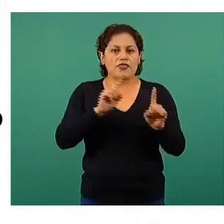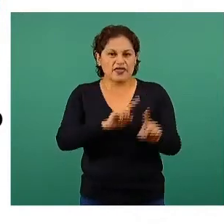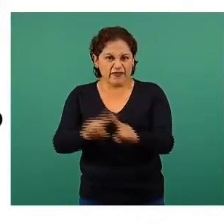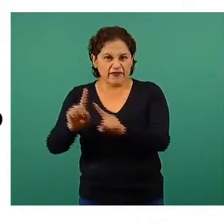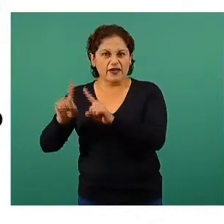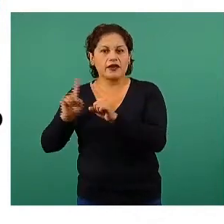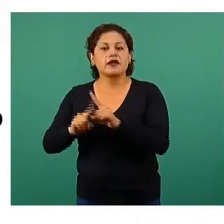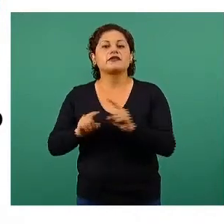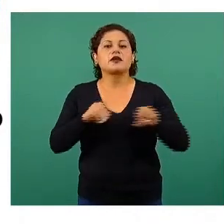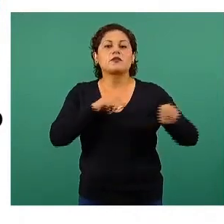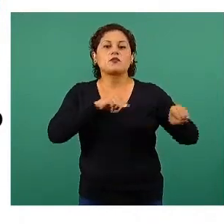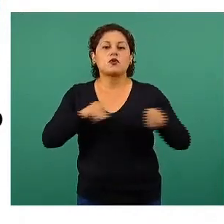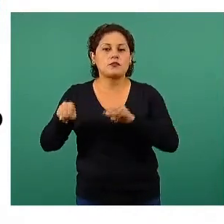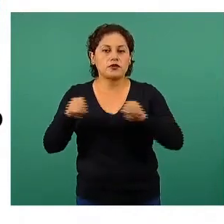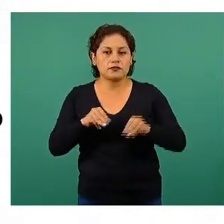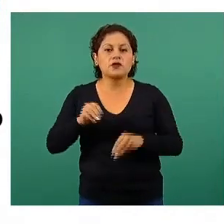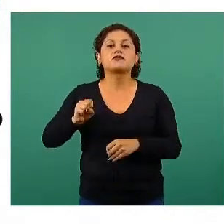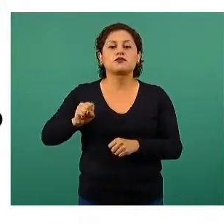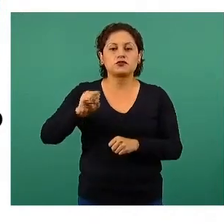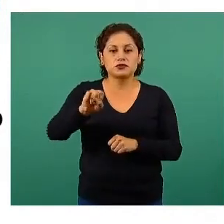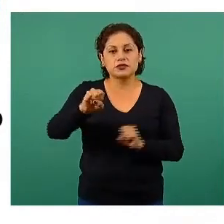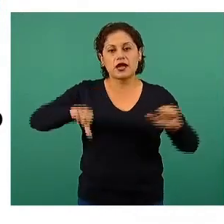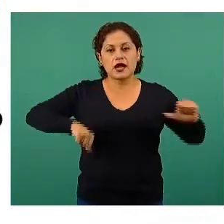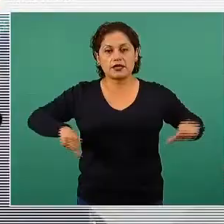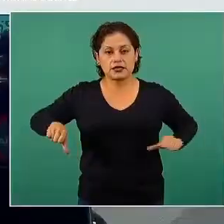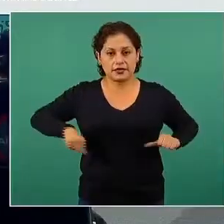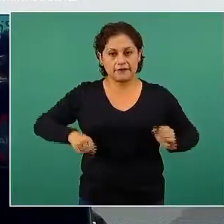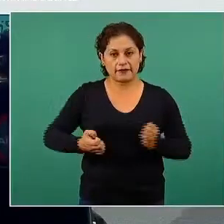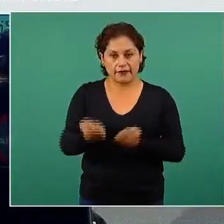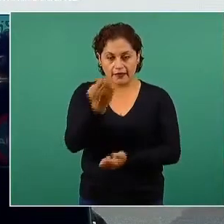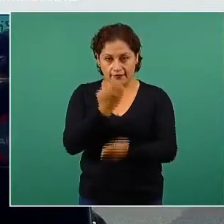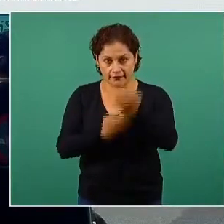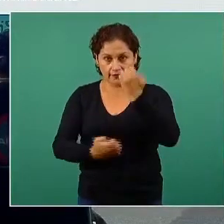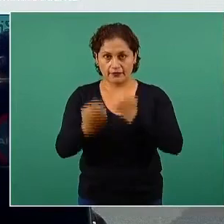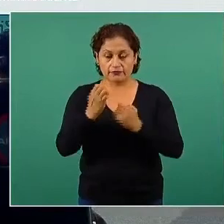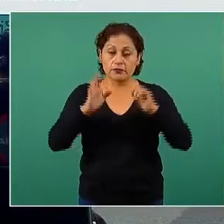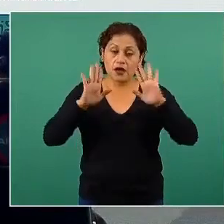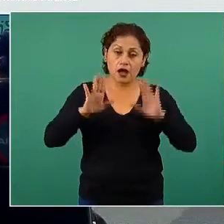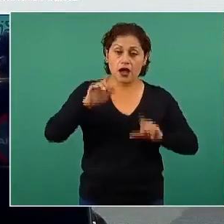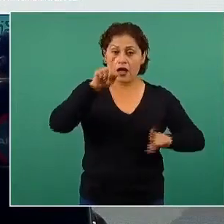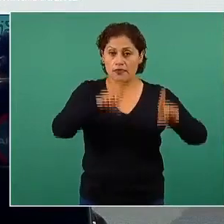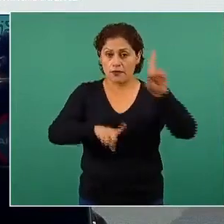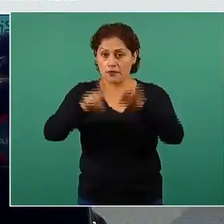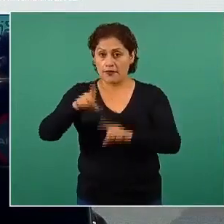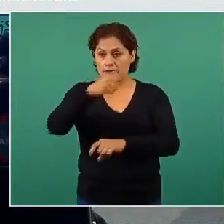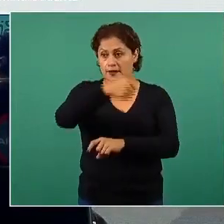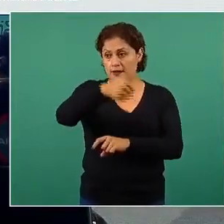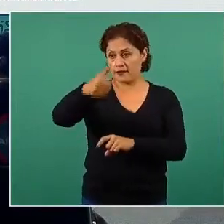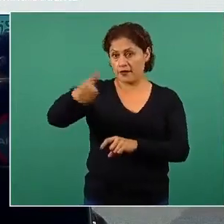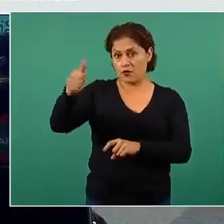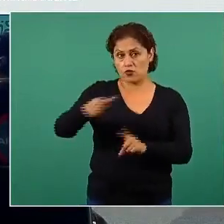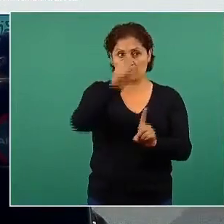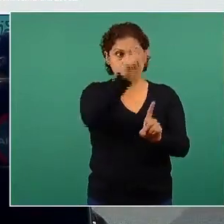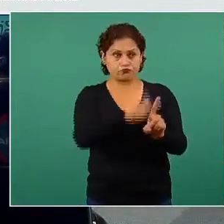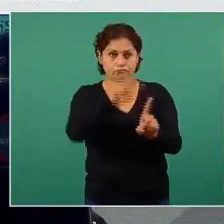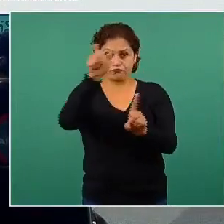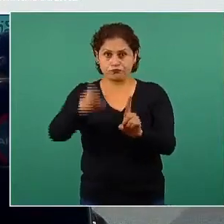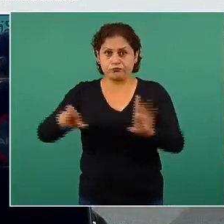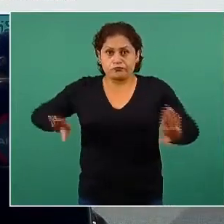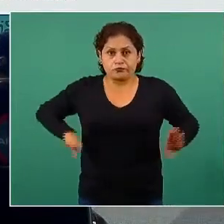independientemente de nuestras condiciones, de nuestras características, podemos hacer actividad física. La que sigue.